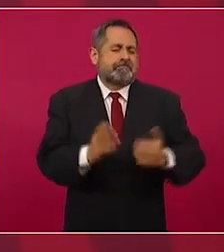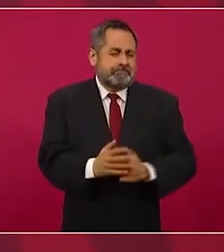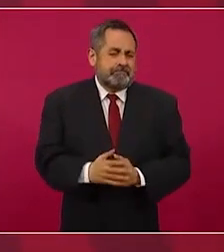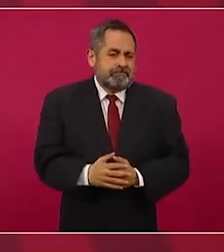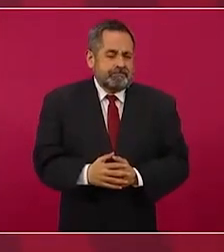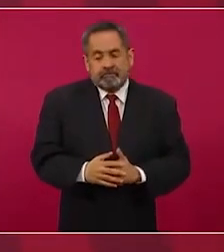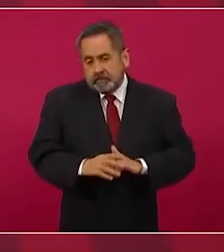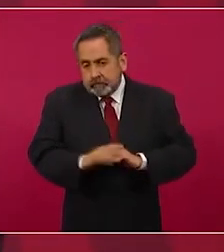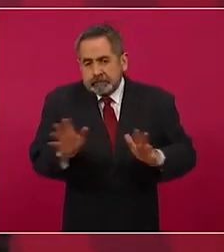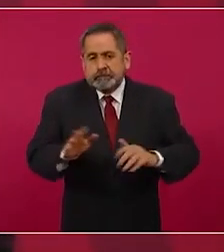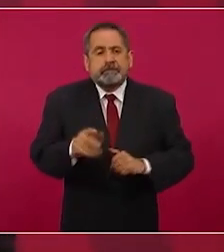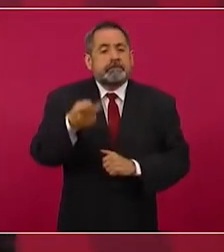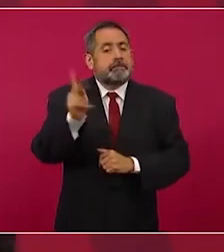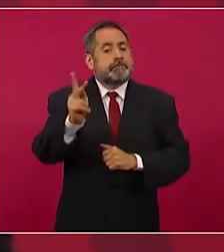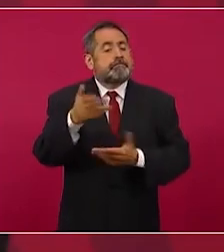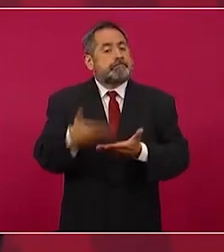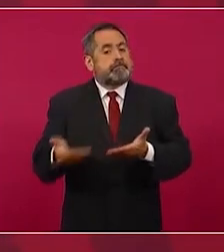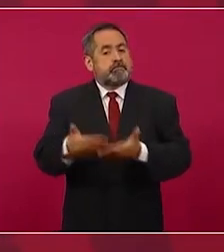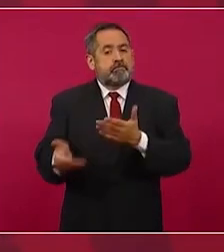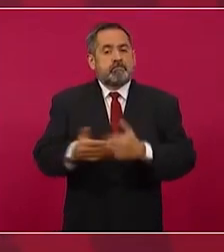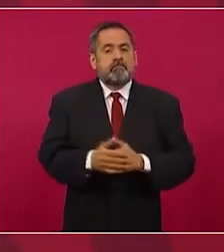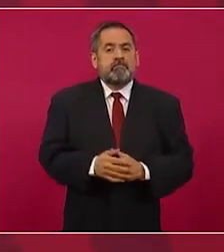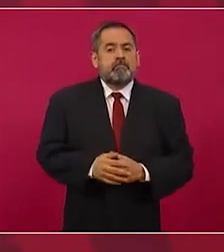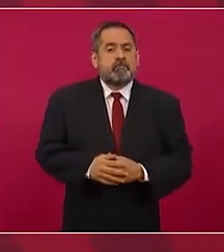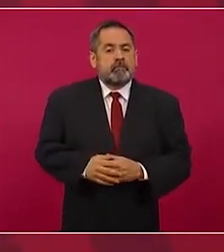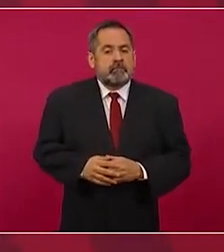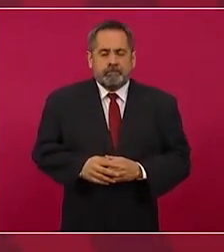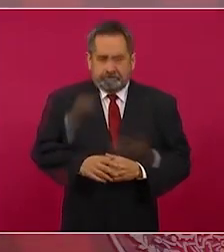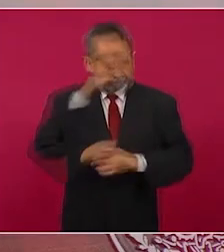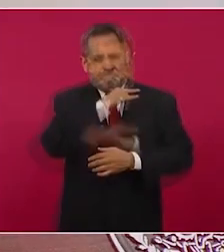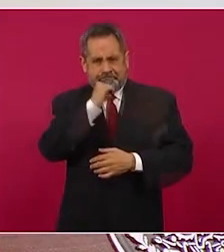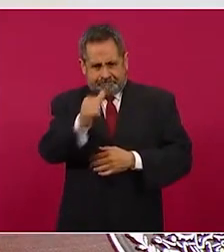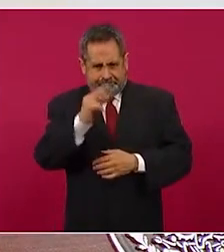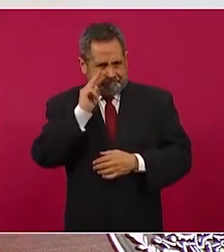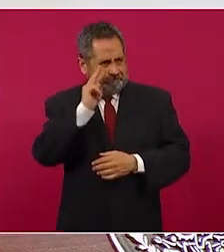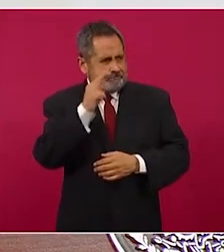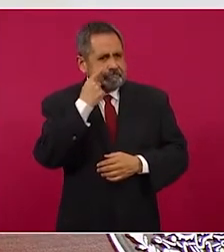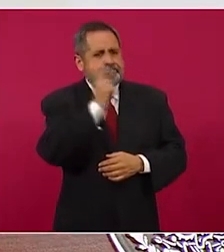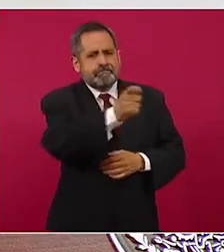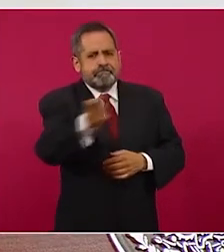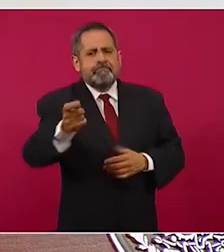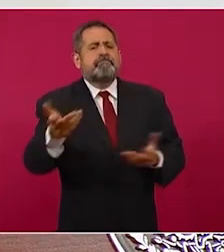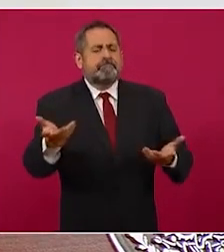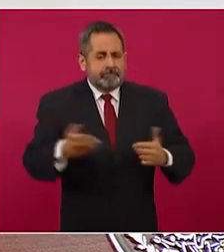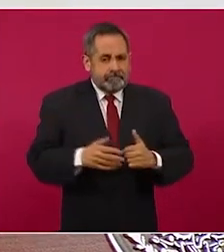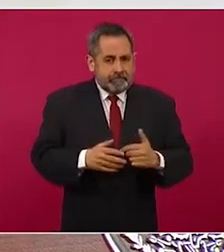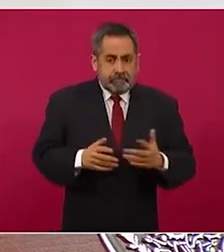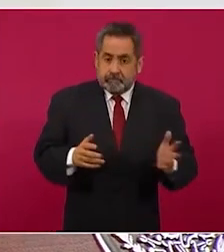Pero ahora fuera máscaras, ya no hay